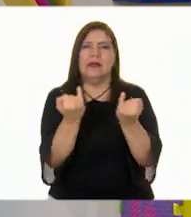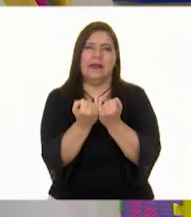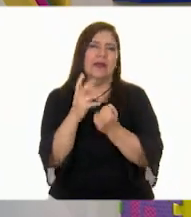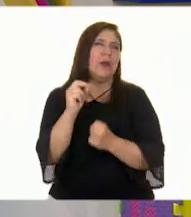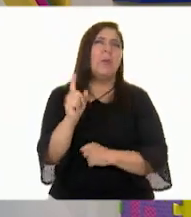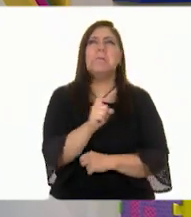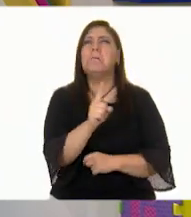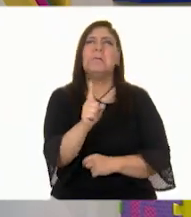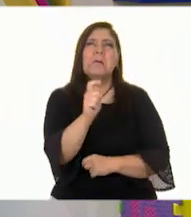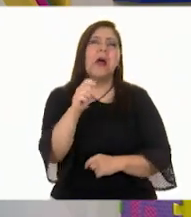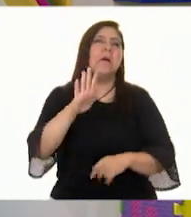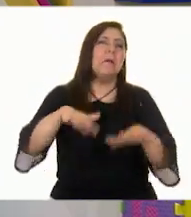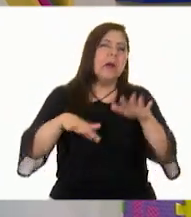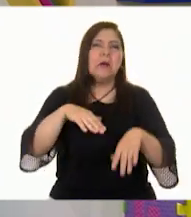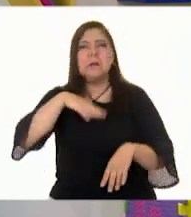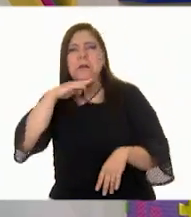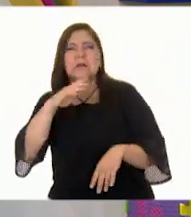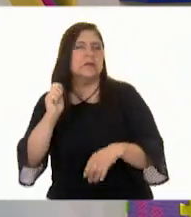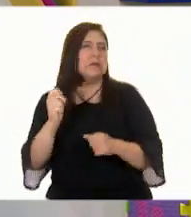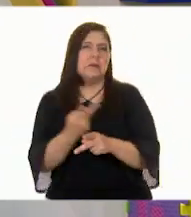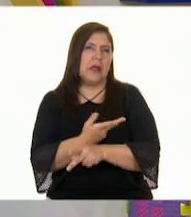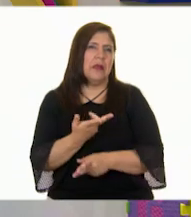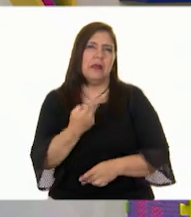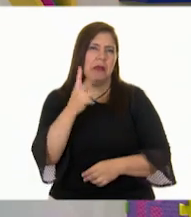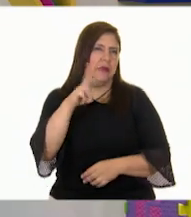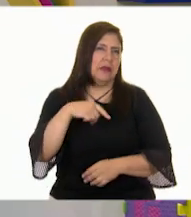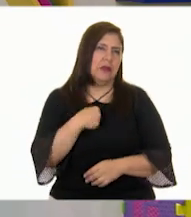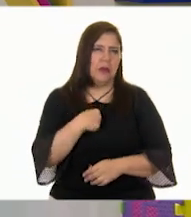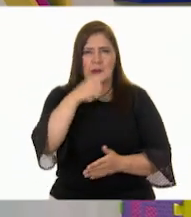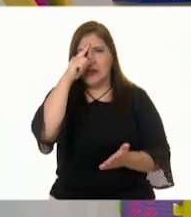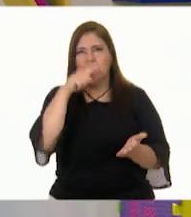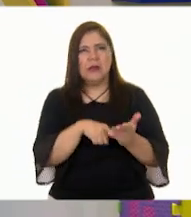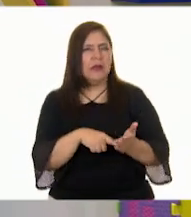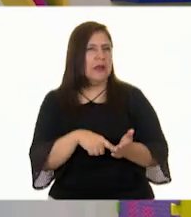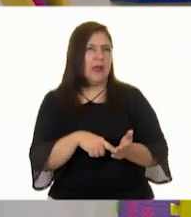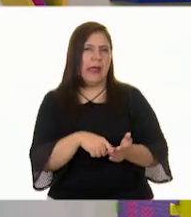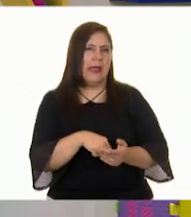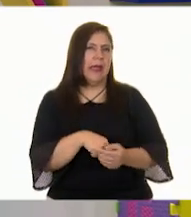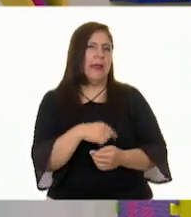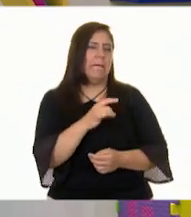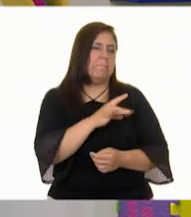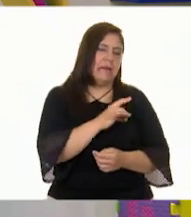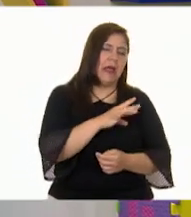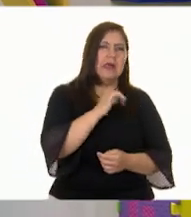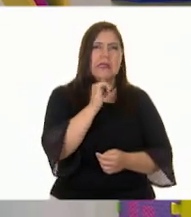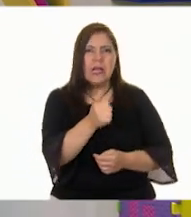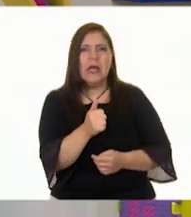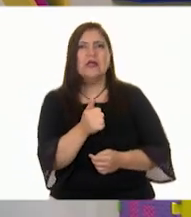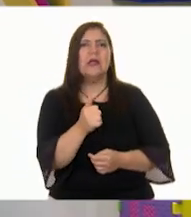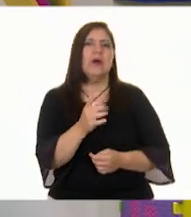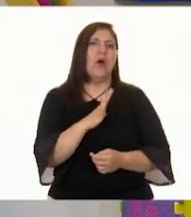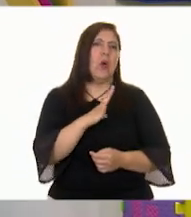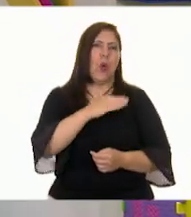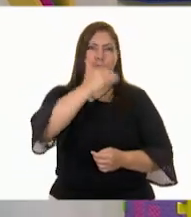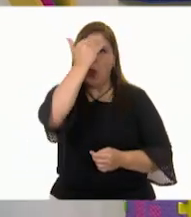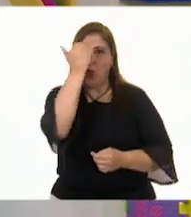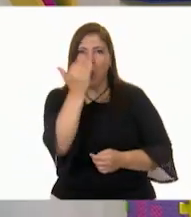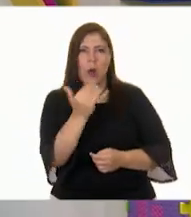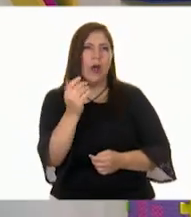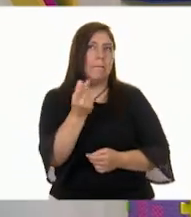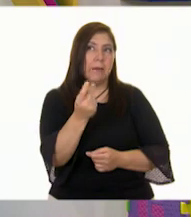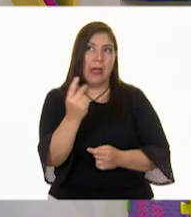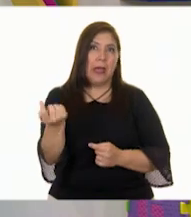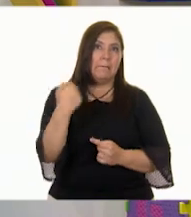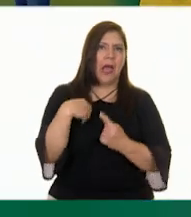la calle. Por eso creo que no me va a hacer nada de miedo o de terror o de pánico todos los